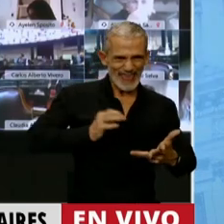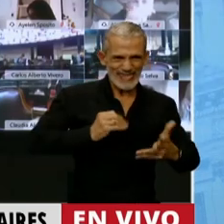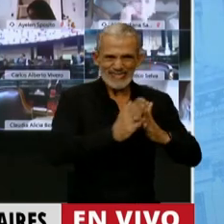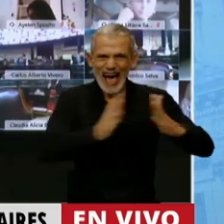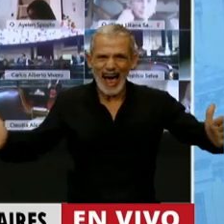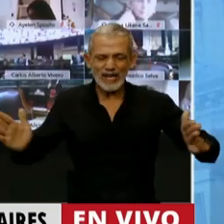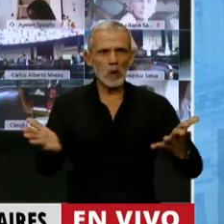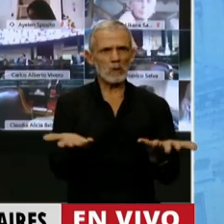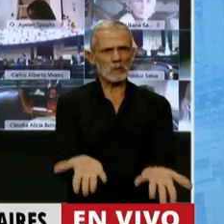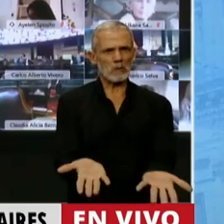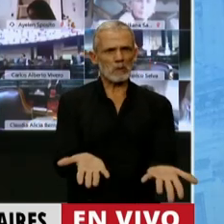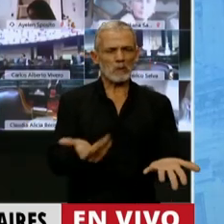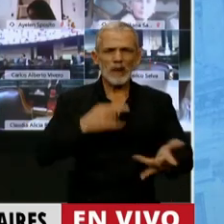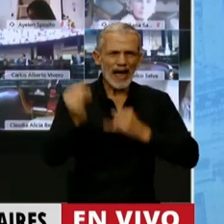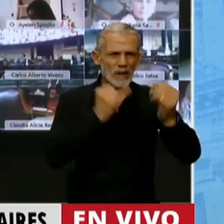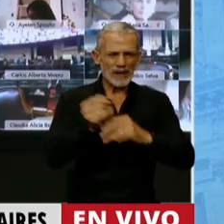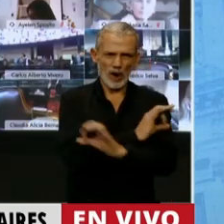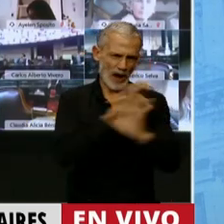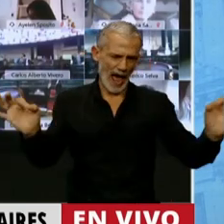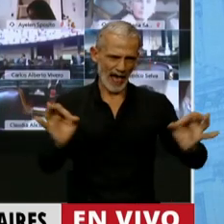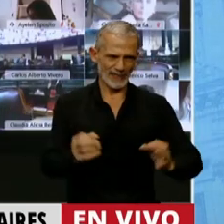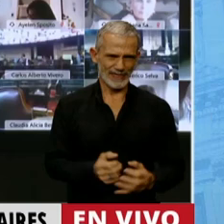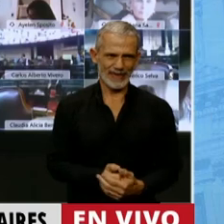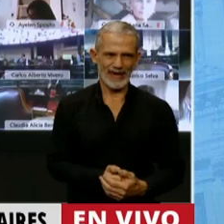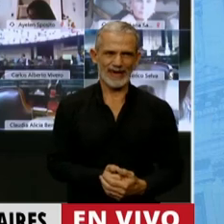me explicó exactamente a qué corresponde.